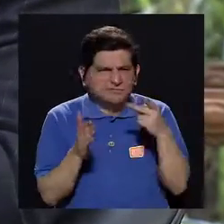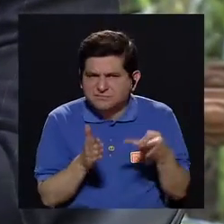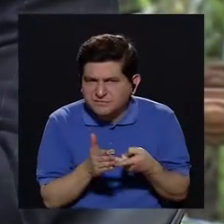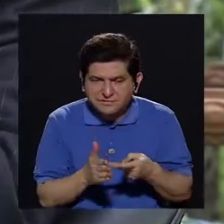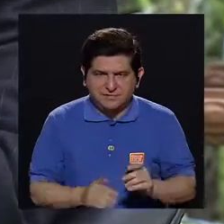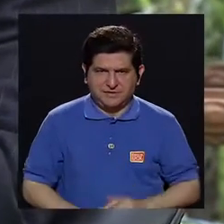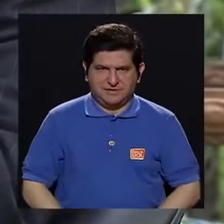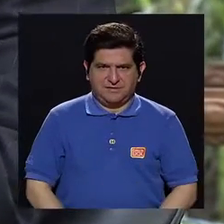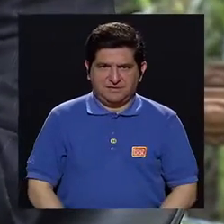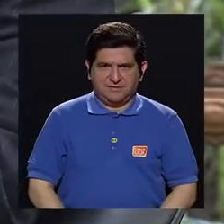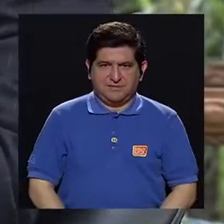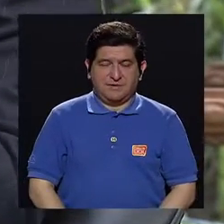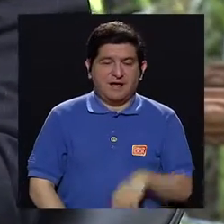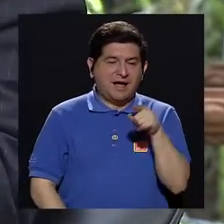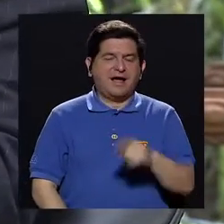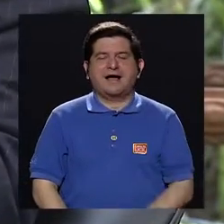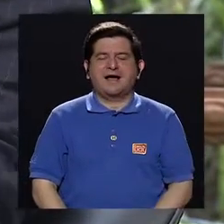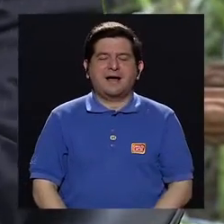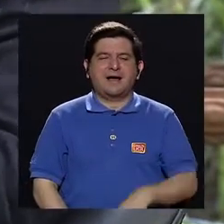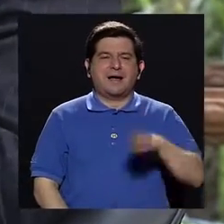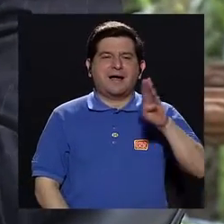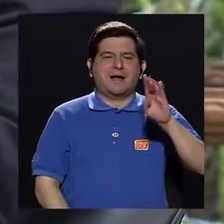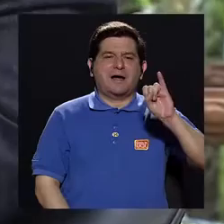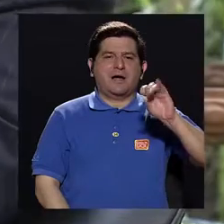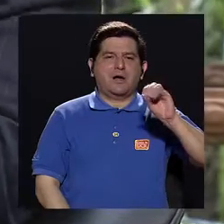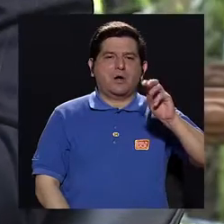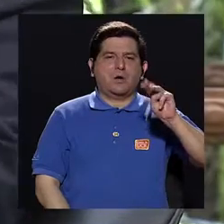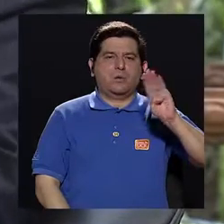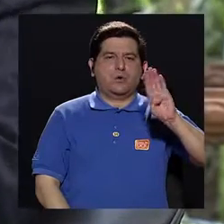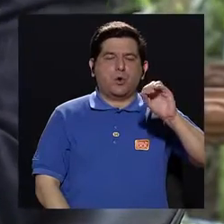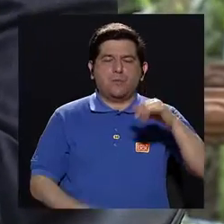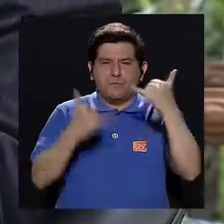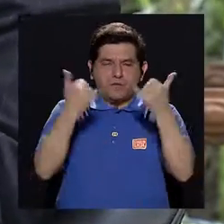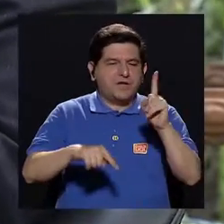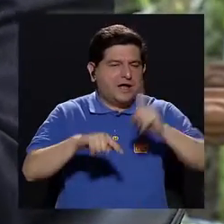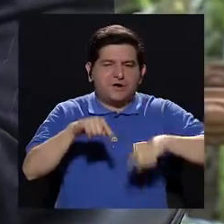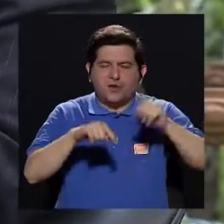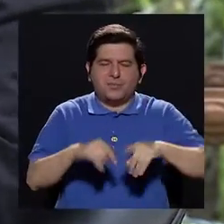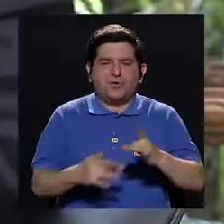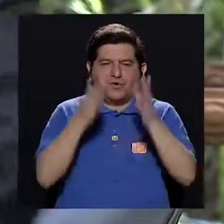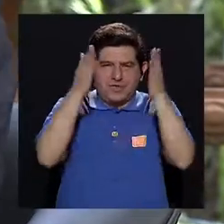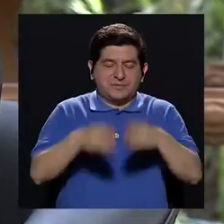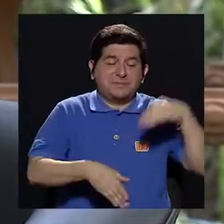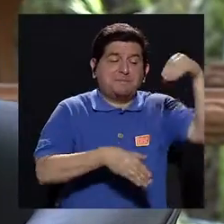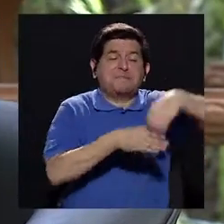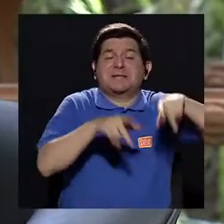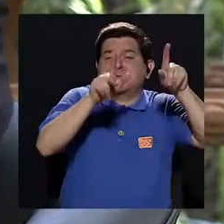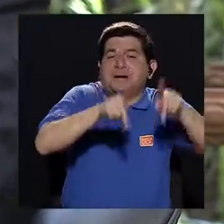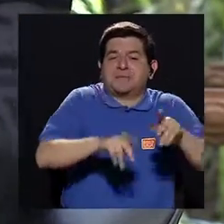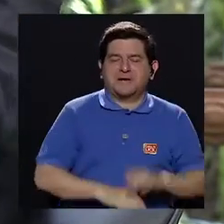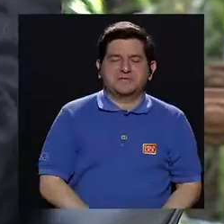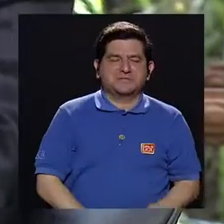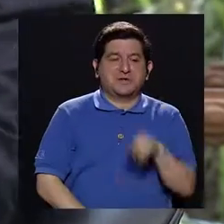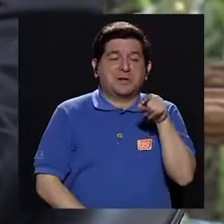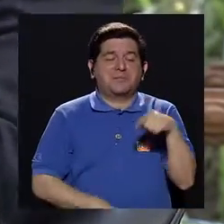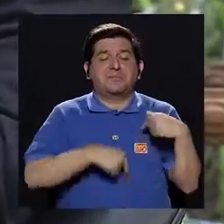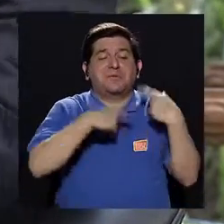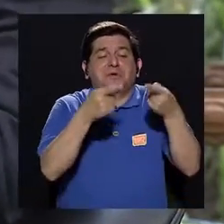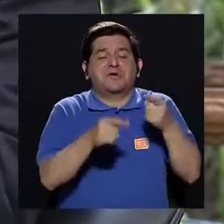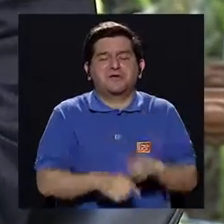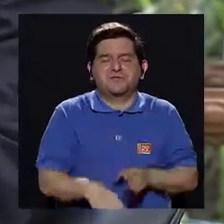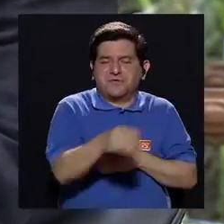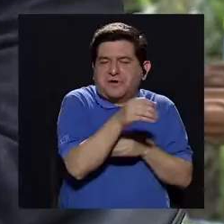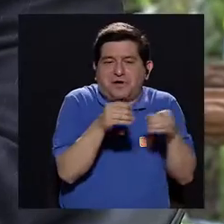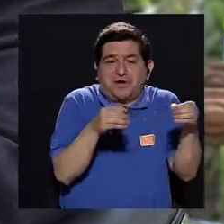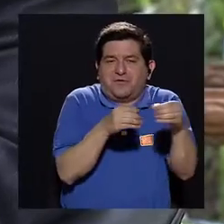decir es que ya los biomos ya no es posible. Ya no es posible al especialista meter un paciente ahí porque fue al consultorio.